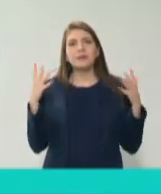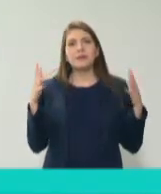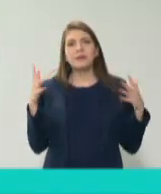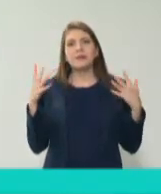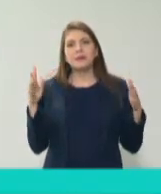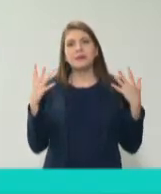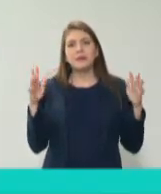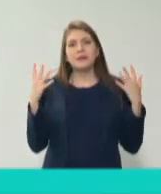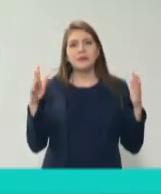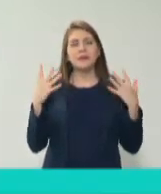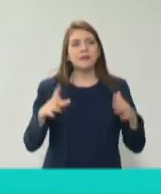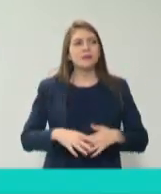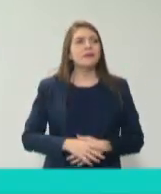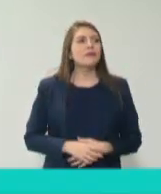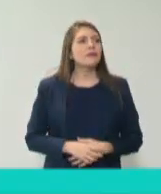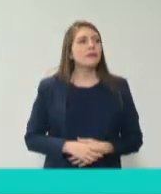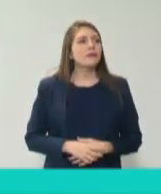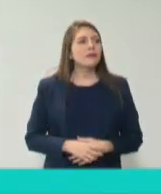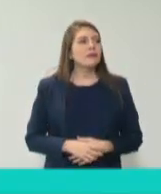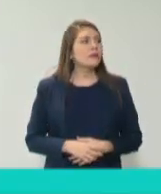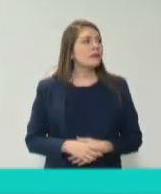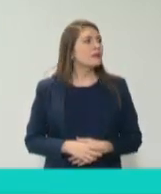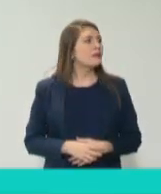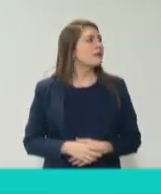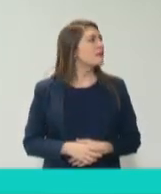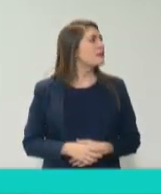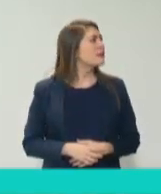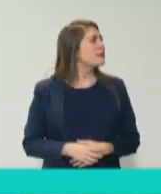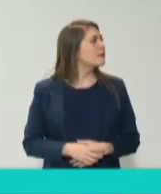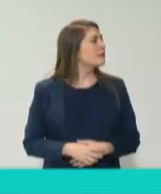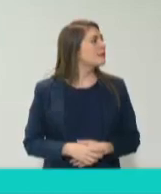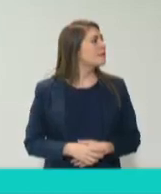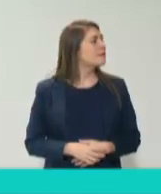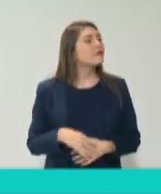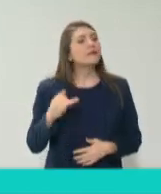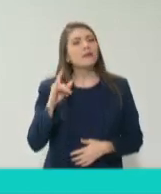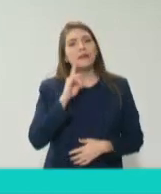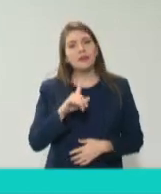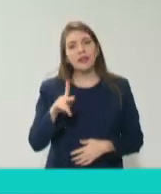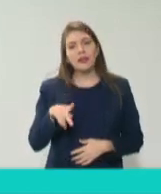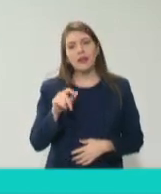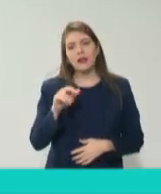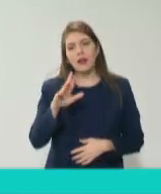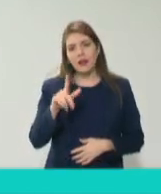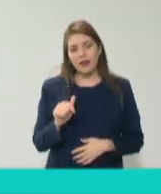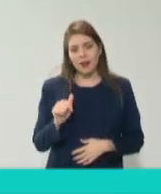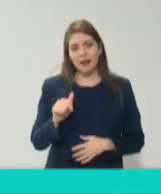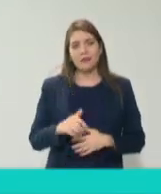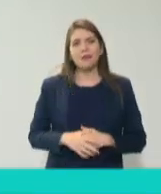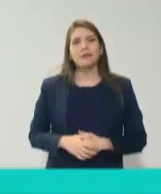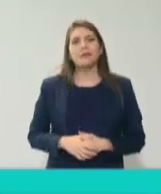compañera de Viejas Batallas también y a Carla Crespo Benítez